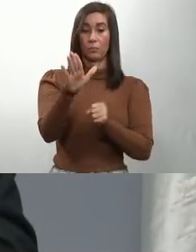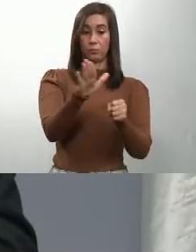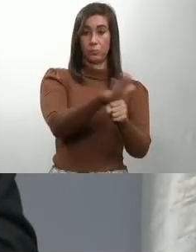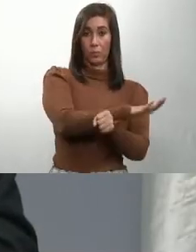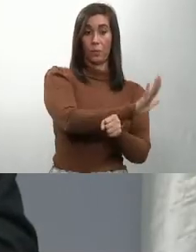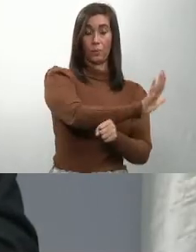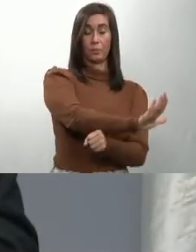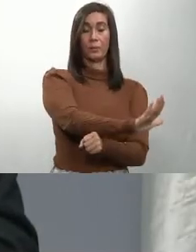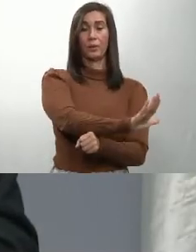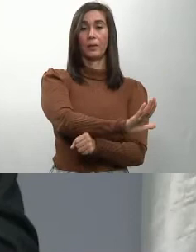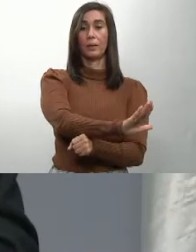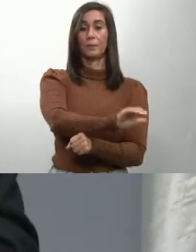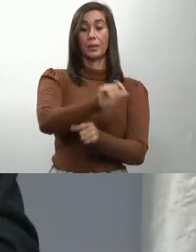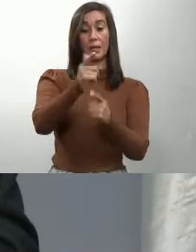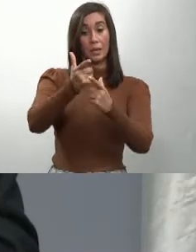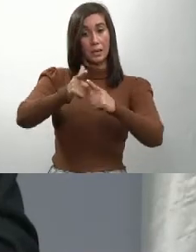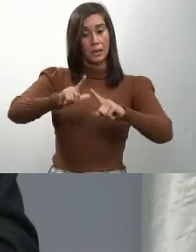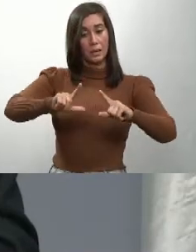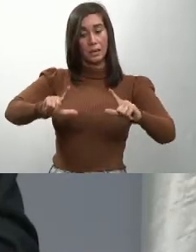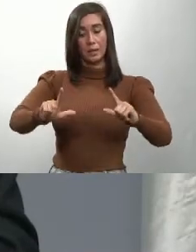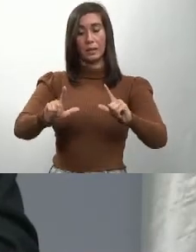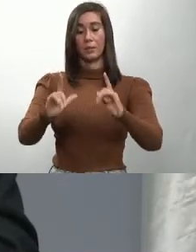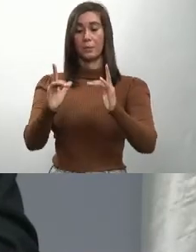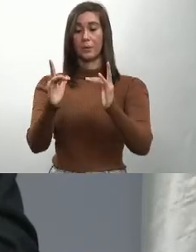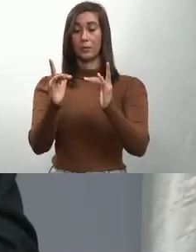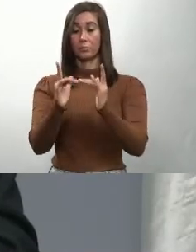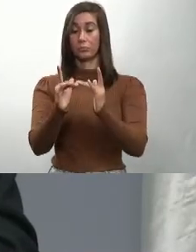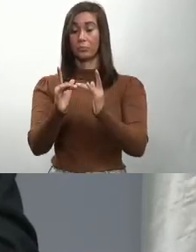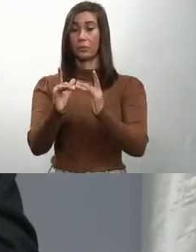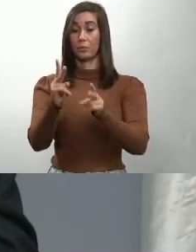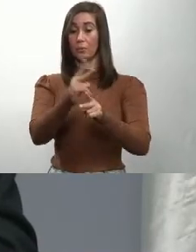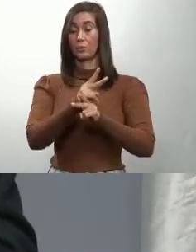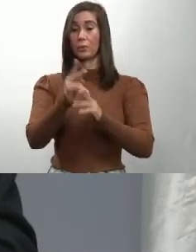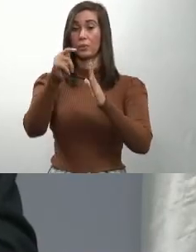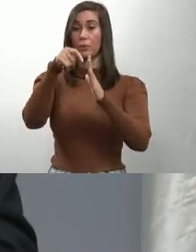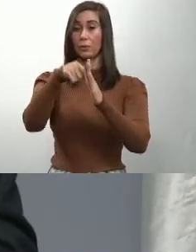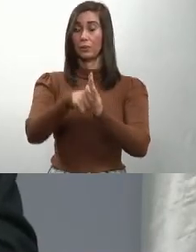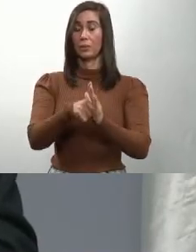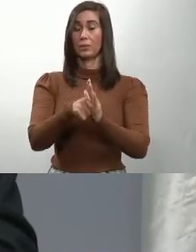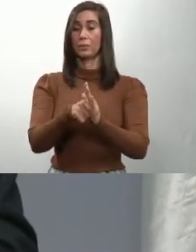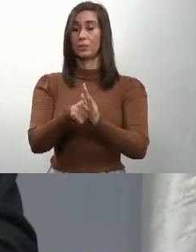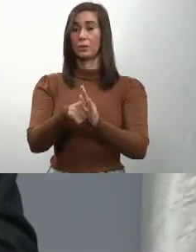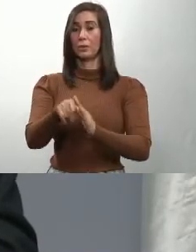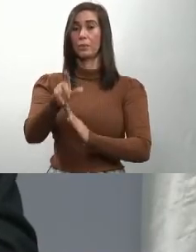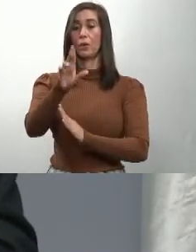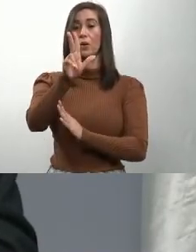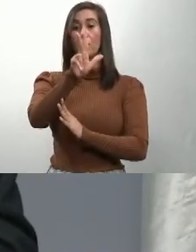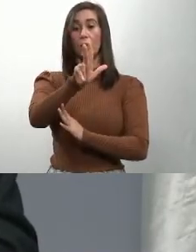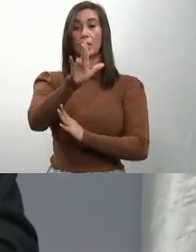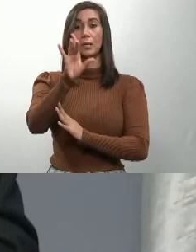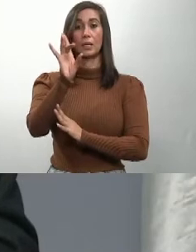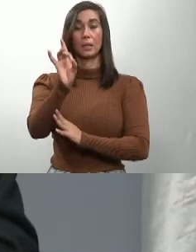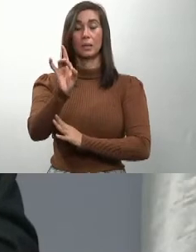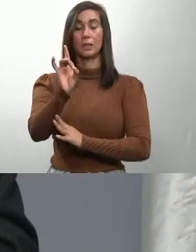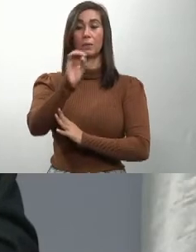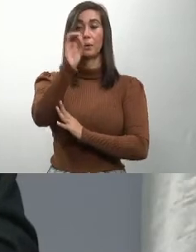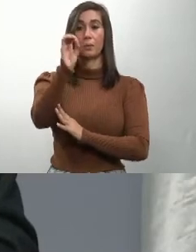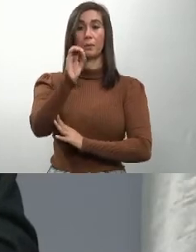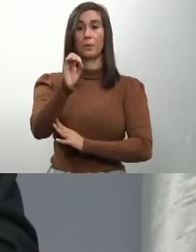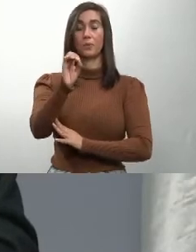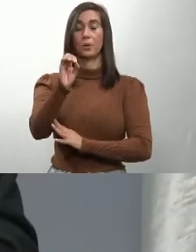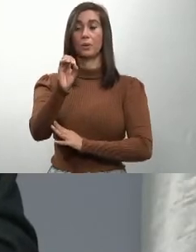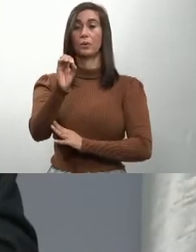ocupadas y de las unidades de cuidados intensivos, solo el 39.58